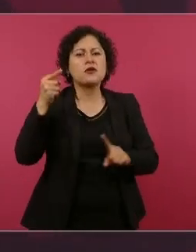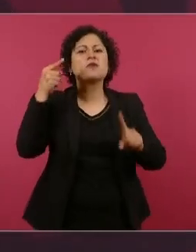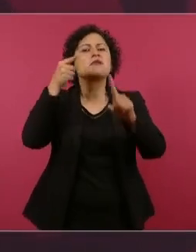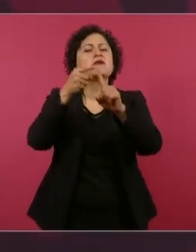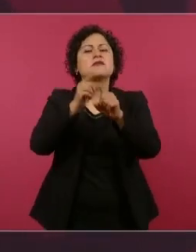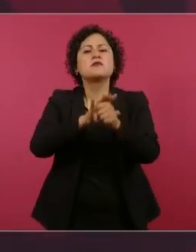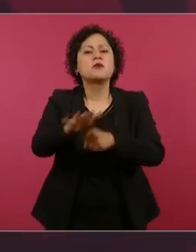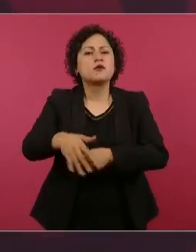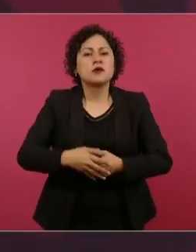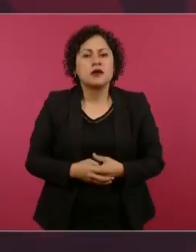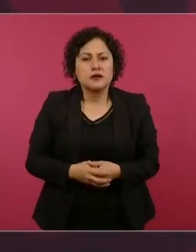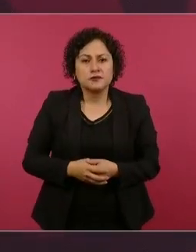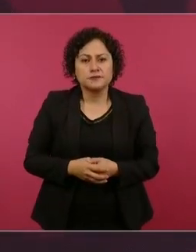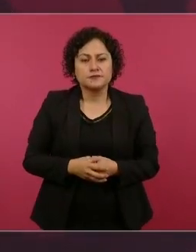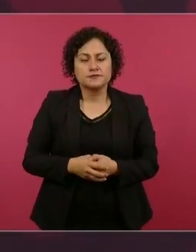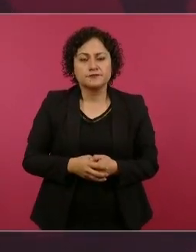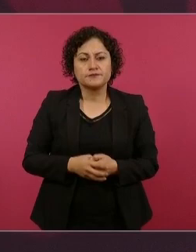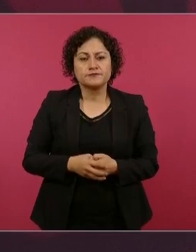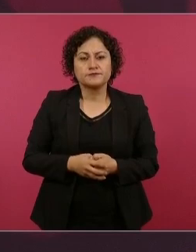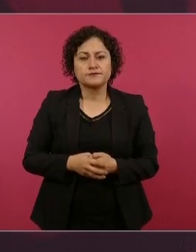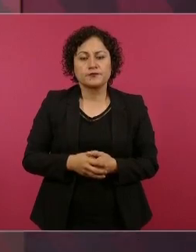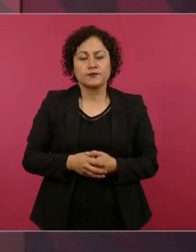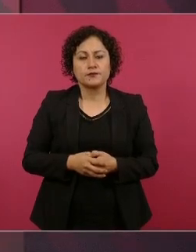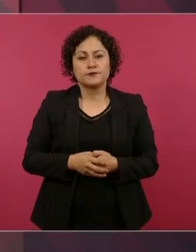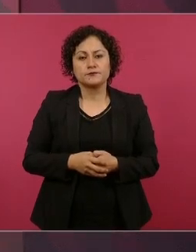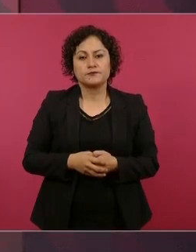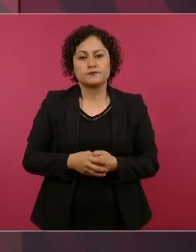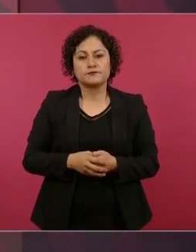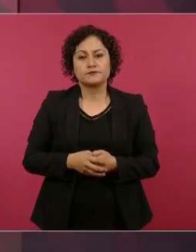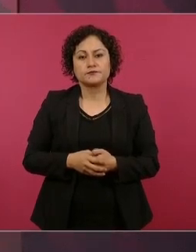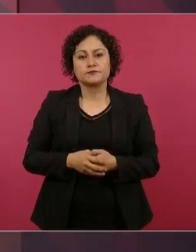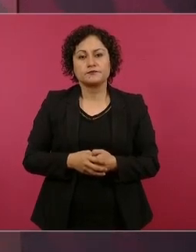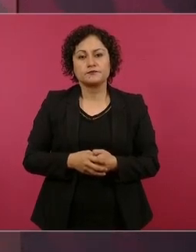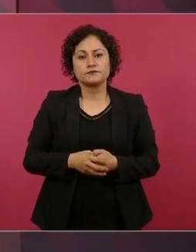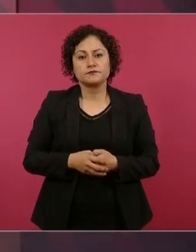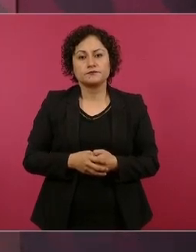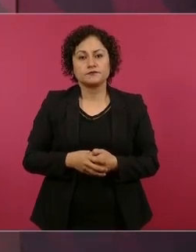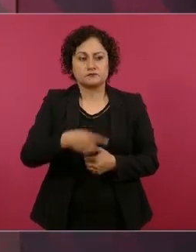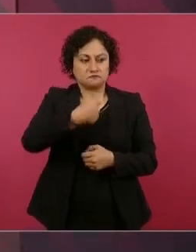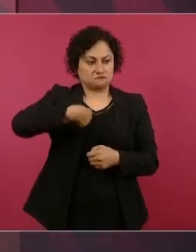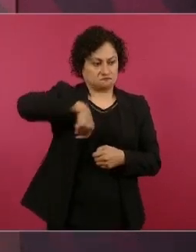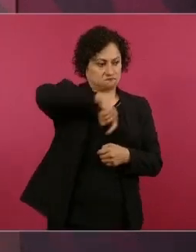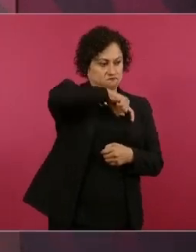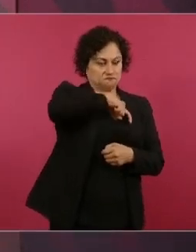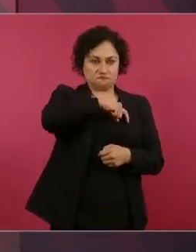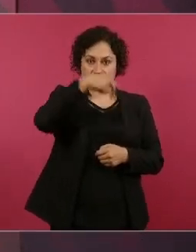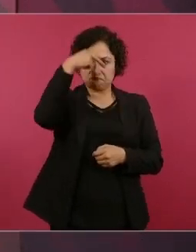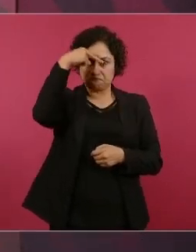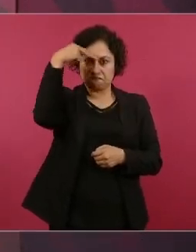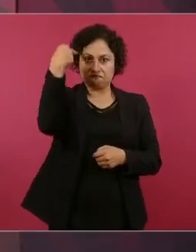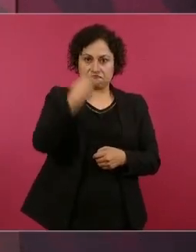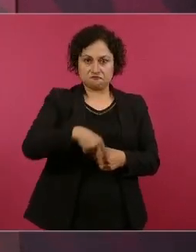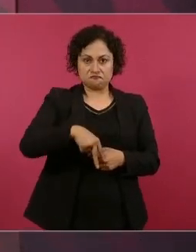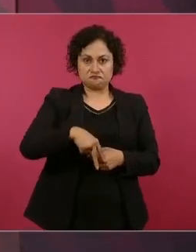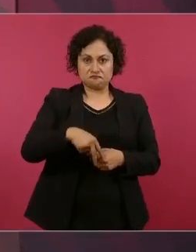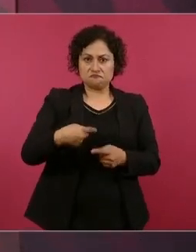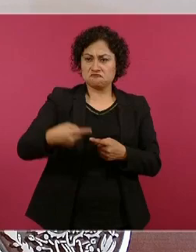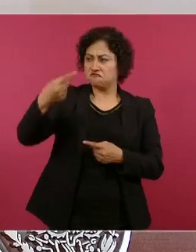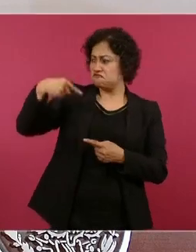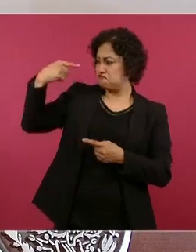nos olvidemos de dónde venimos,